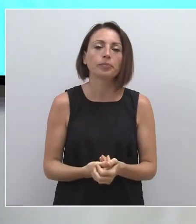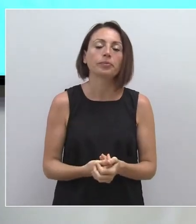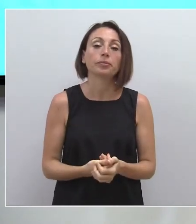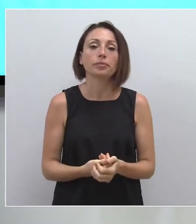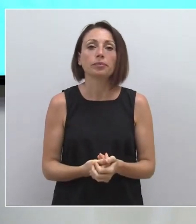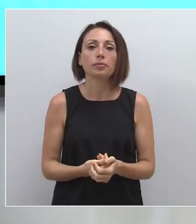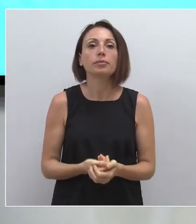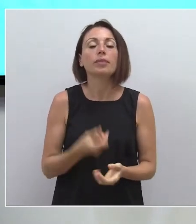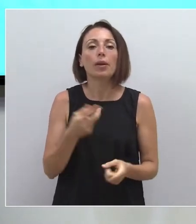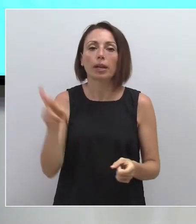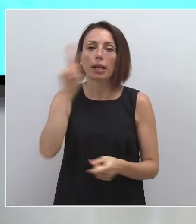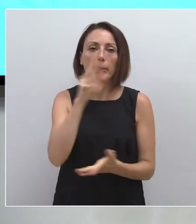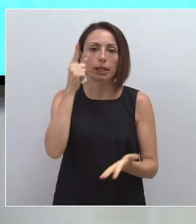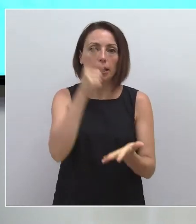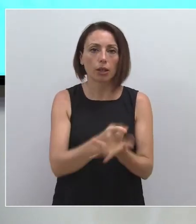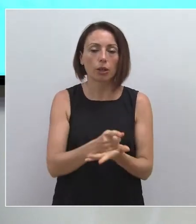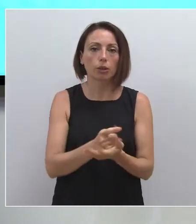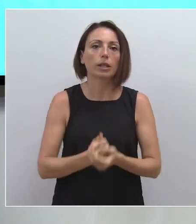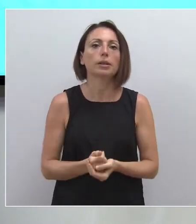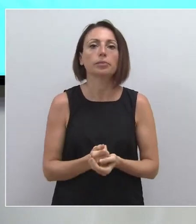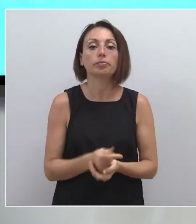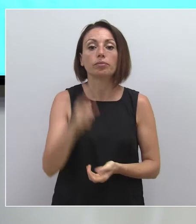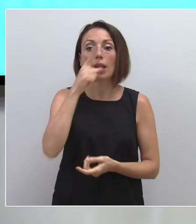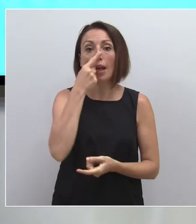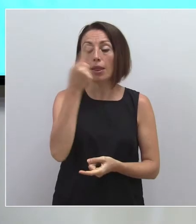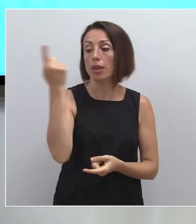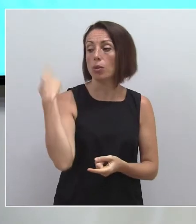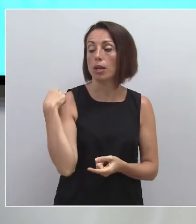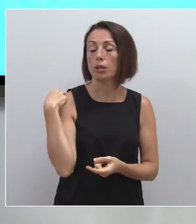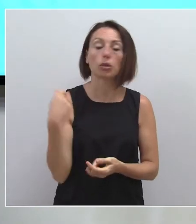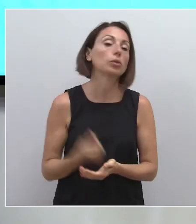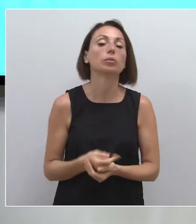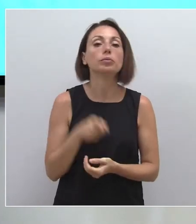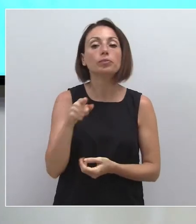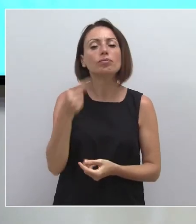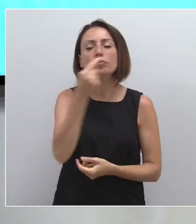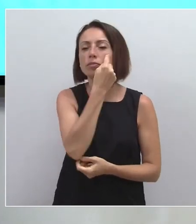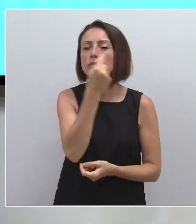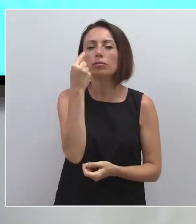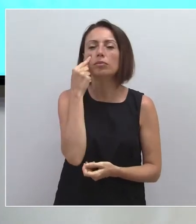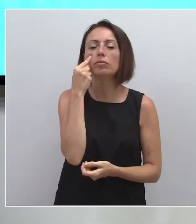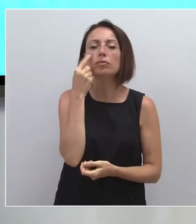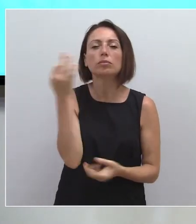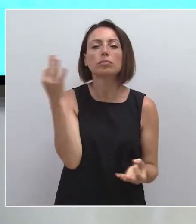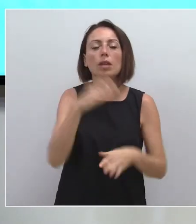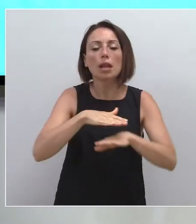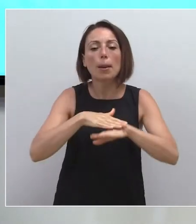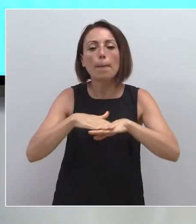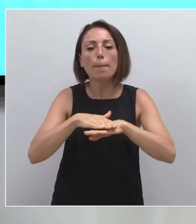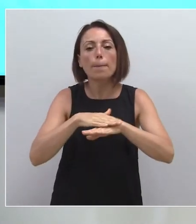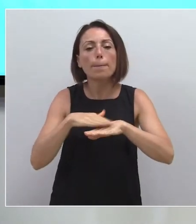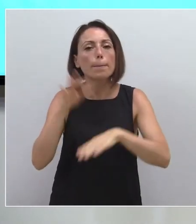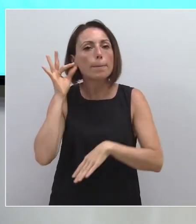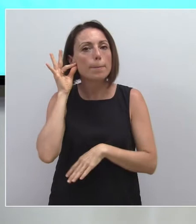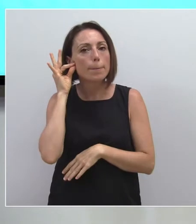siguiente, porque la historia se repite. Ahora, precisamente, hace un año, pues éramos testigos de cómo la ministra, la